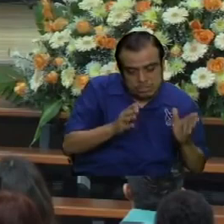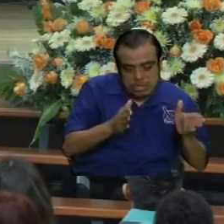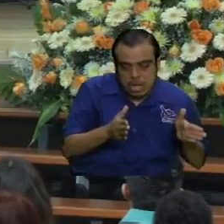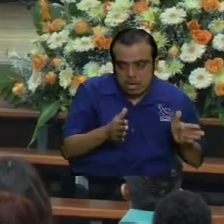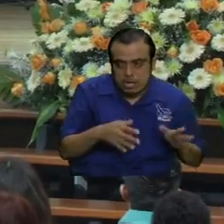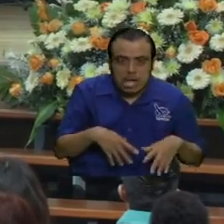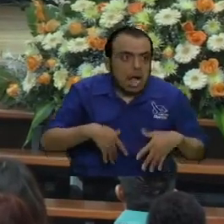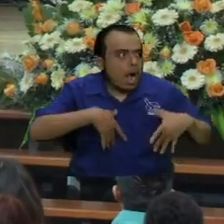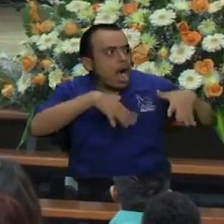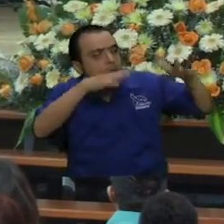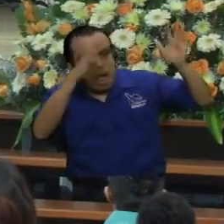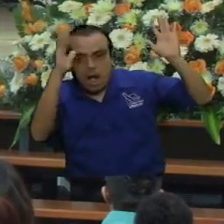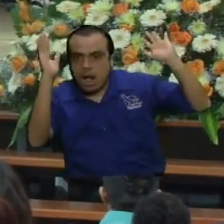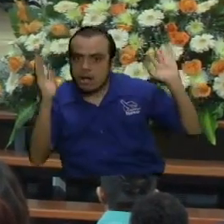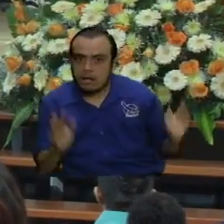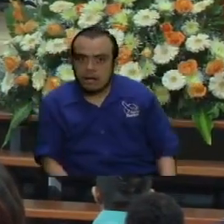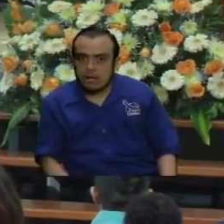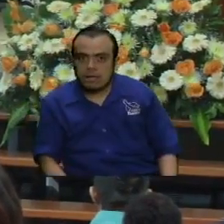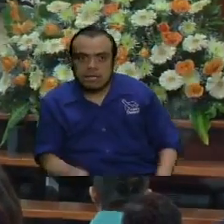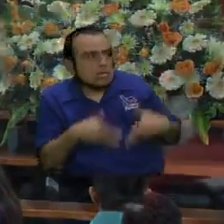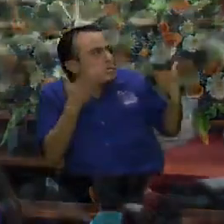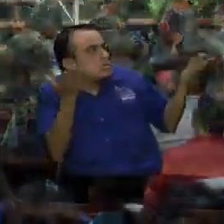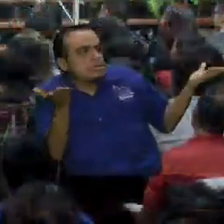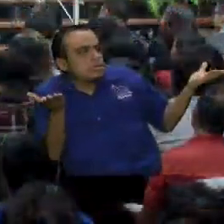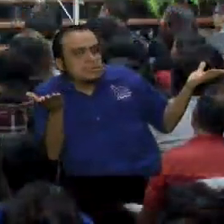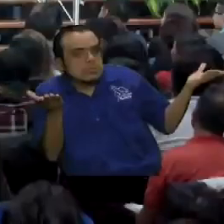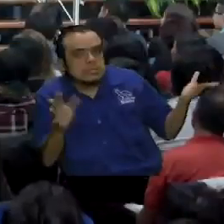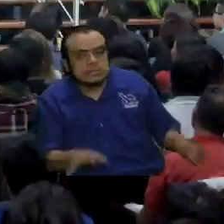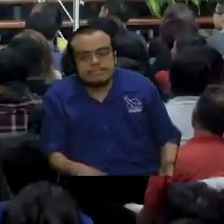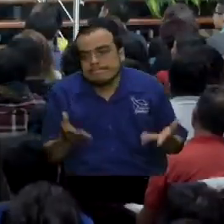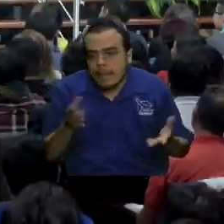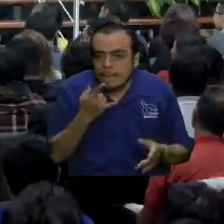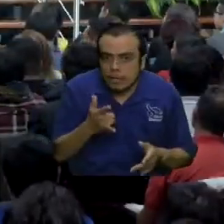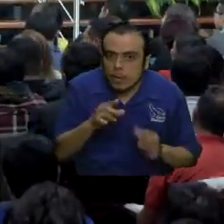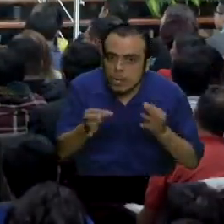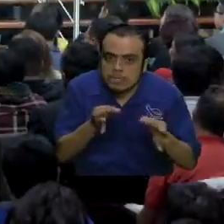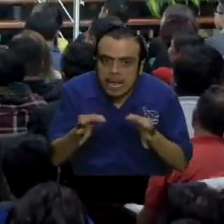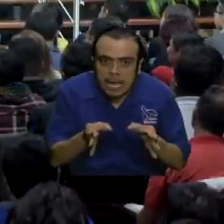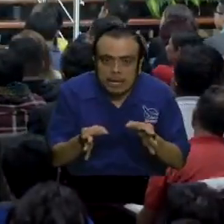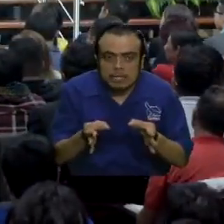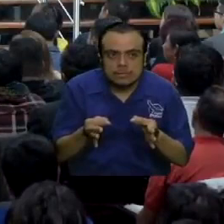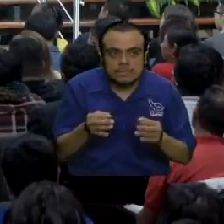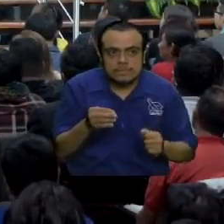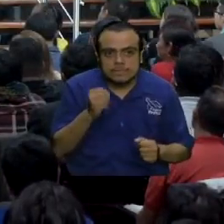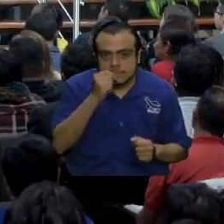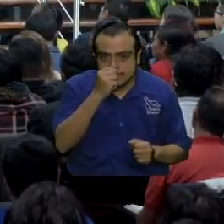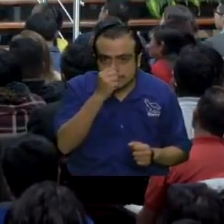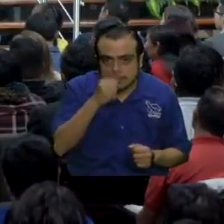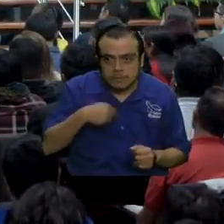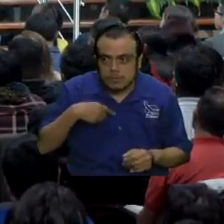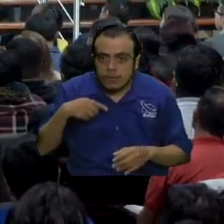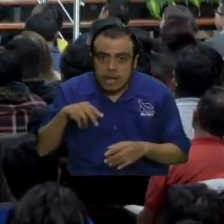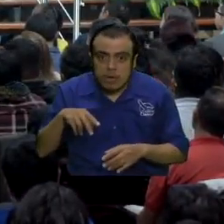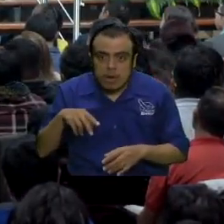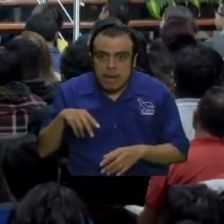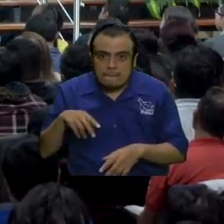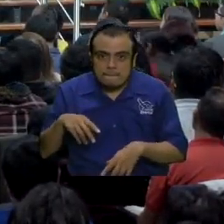Ay hermano, Sergio, hoy sí me metió un planchazo usted como ese. Es que, si yo estoy viendo Rambo, yo sé que él está chanfleado.